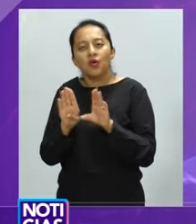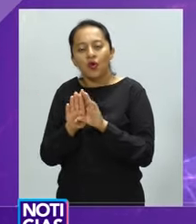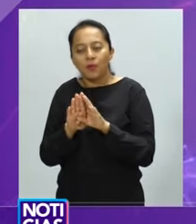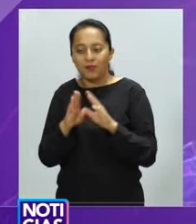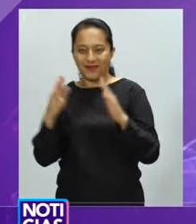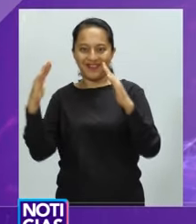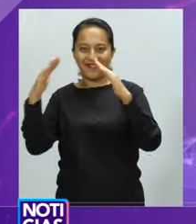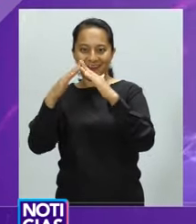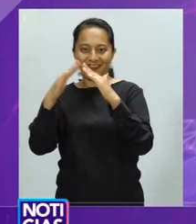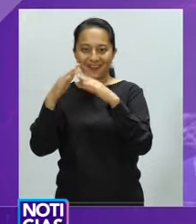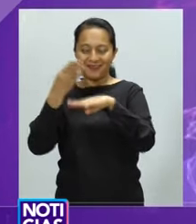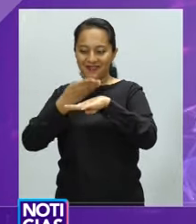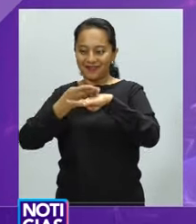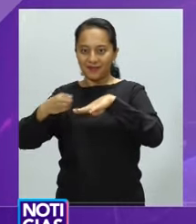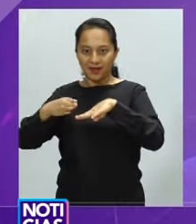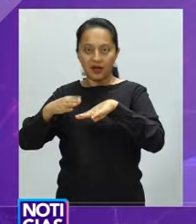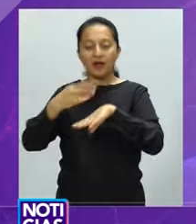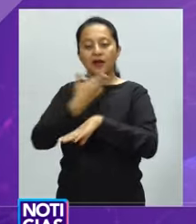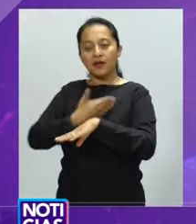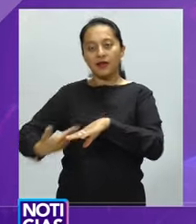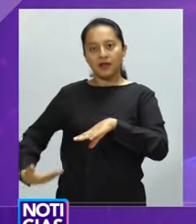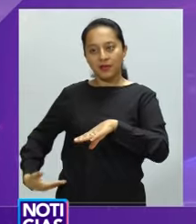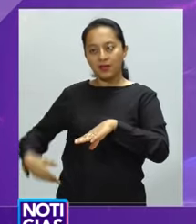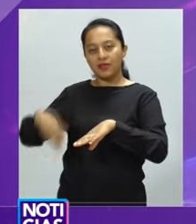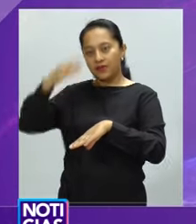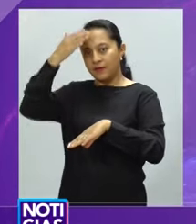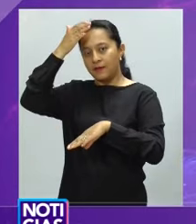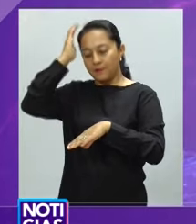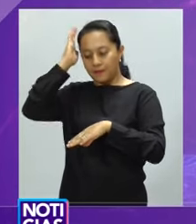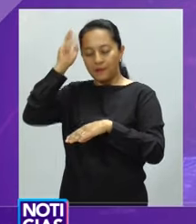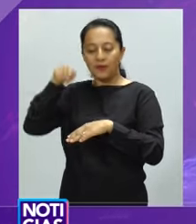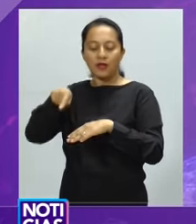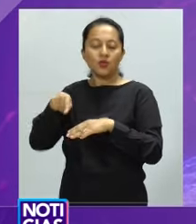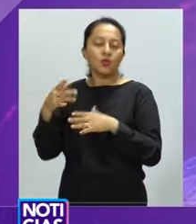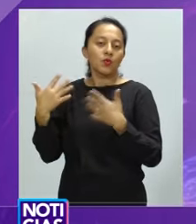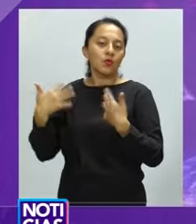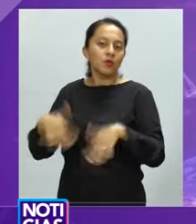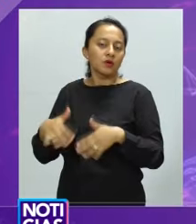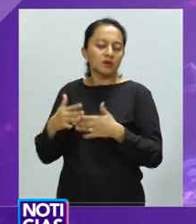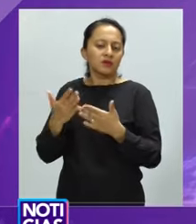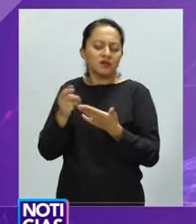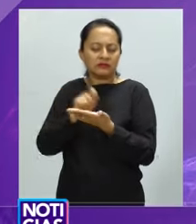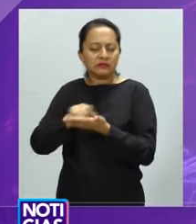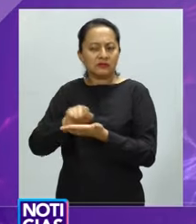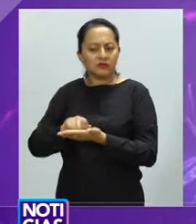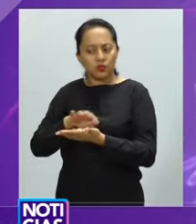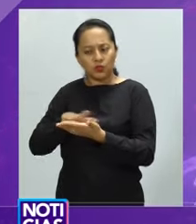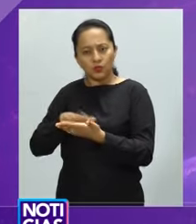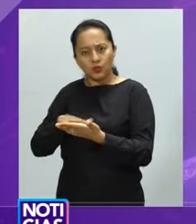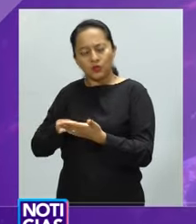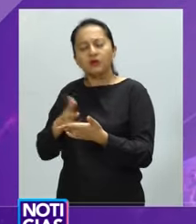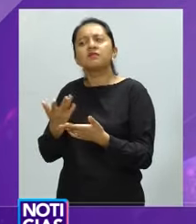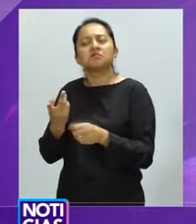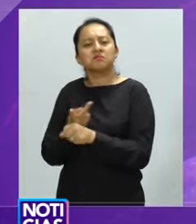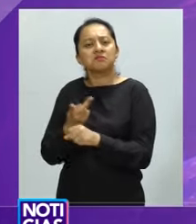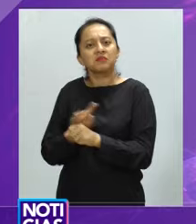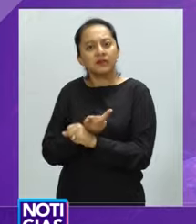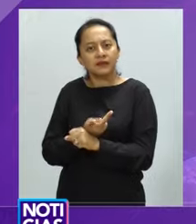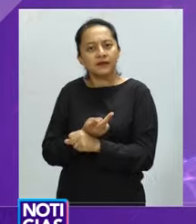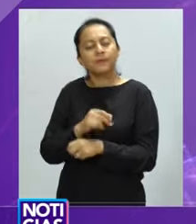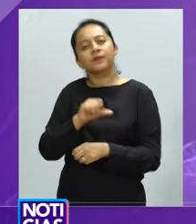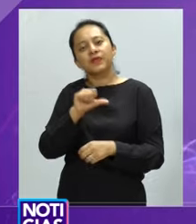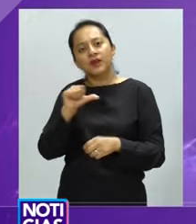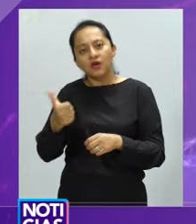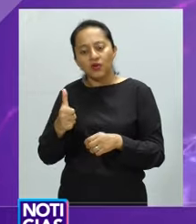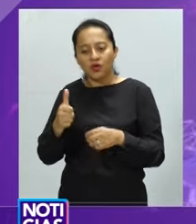legal que enfrentó Aristegui Flores en Noticias MBS. Y las cualidades que debería de tener un reportero idóneo, fueron